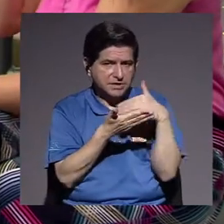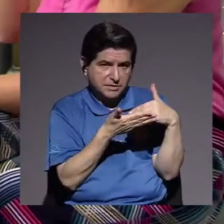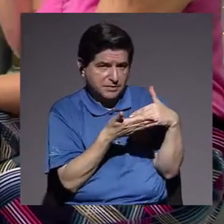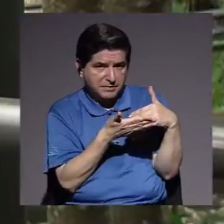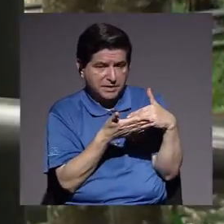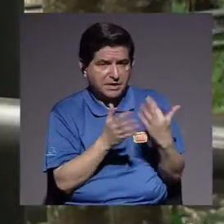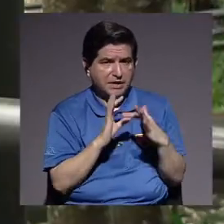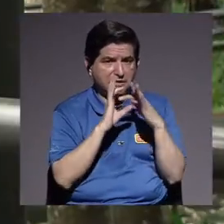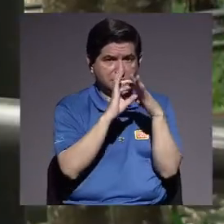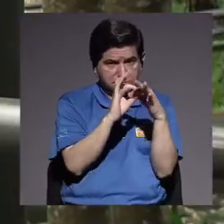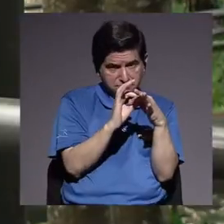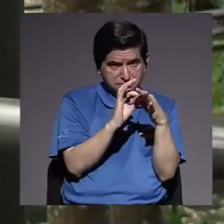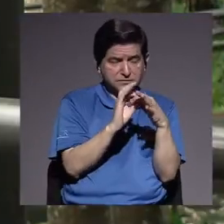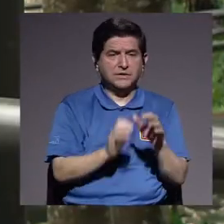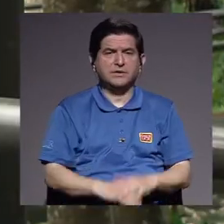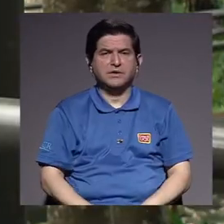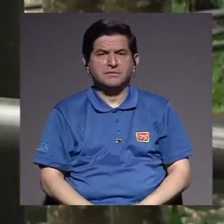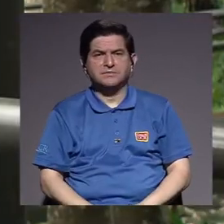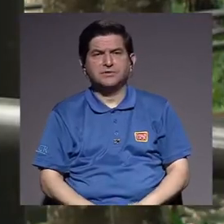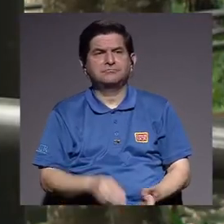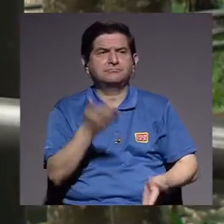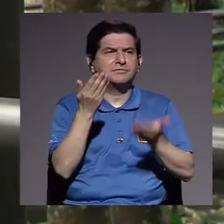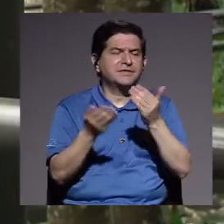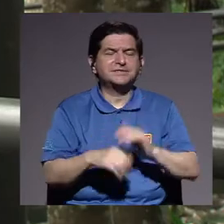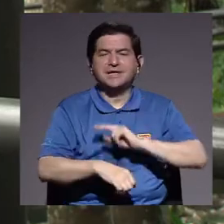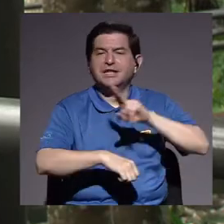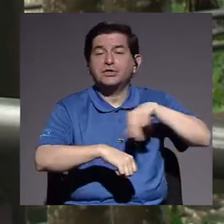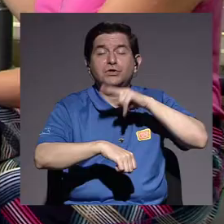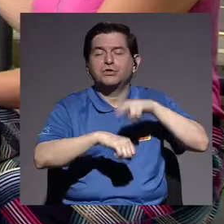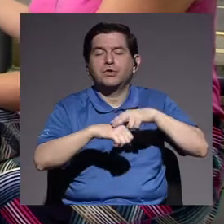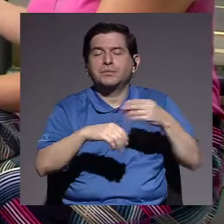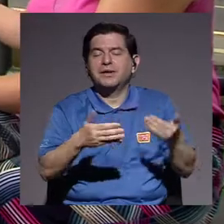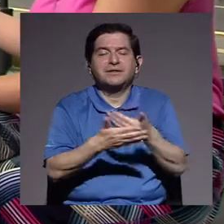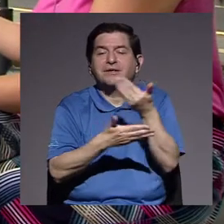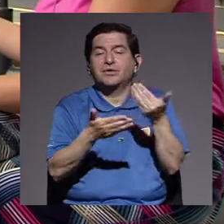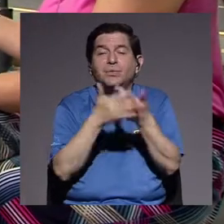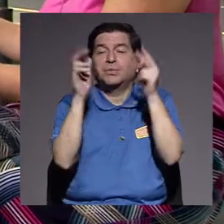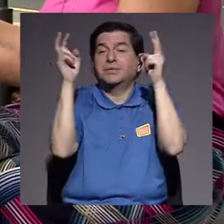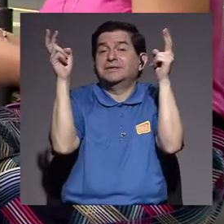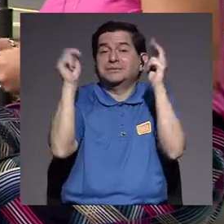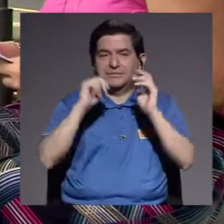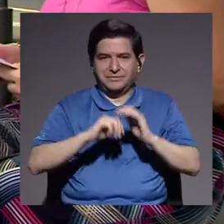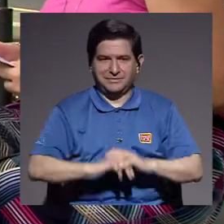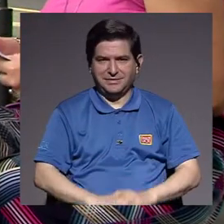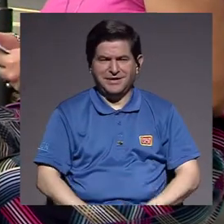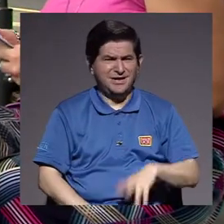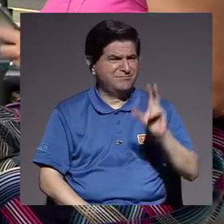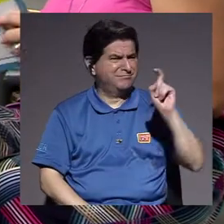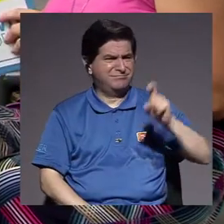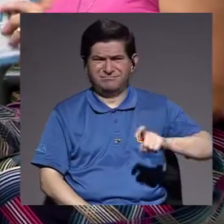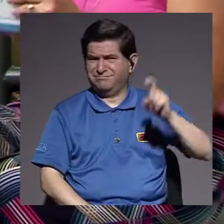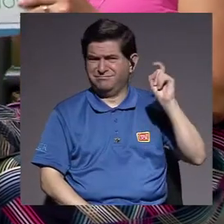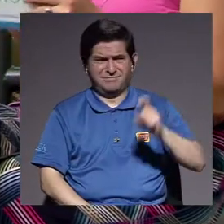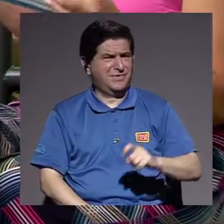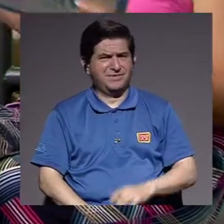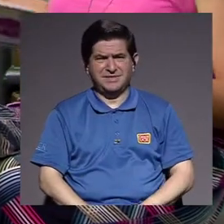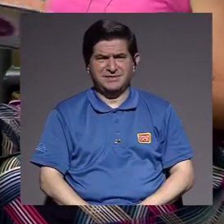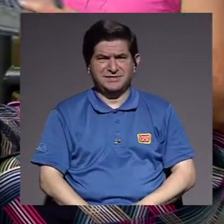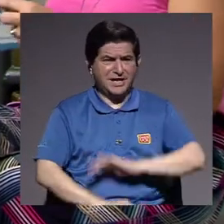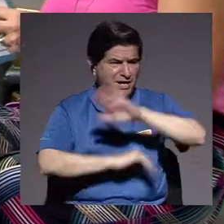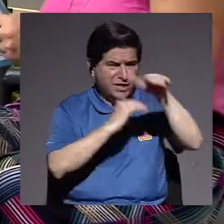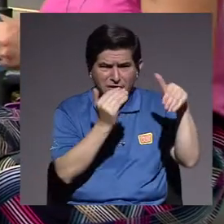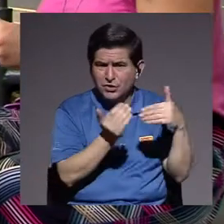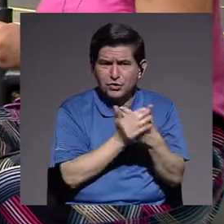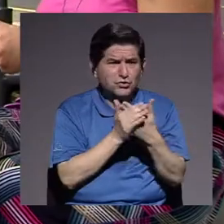acerca de como esta normalidad o las nuevas normalidades, ¿verdad? Que no necesariamente va a ser ni